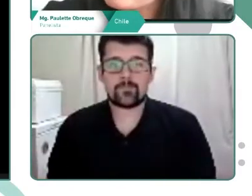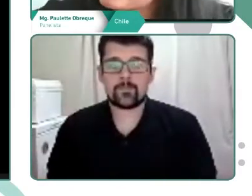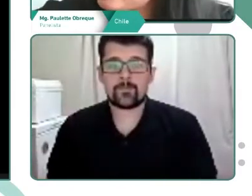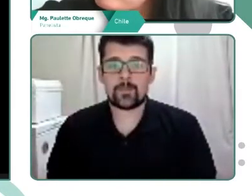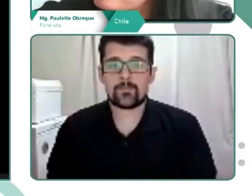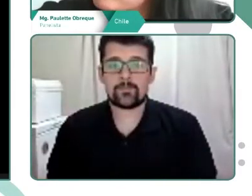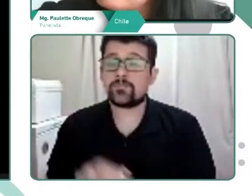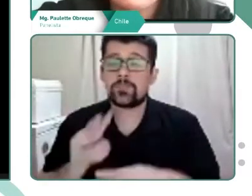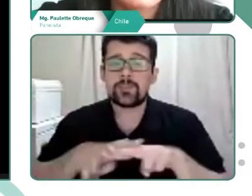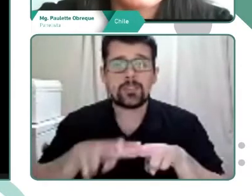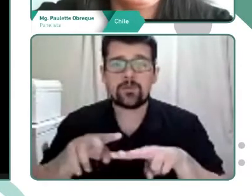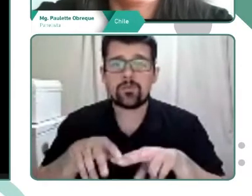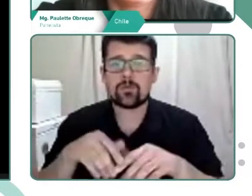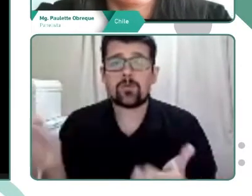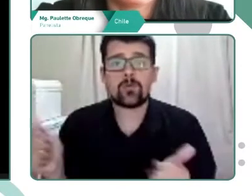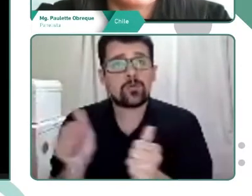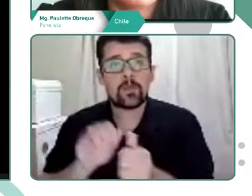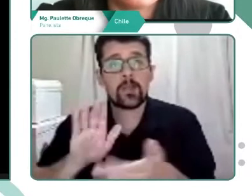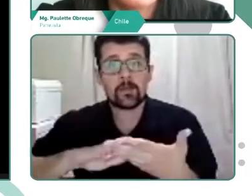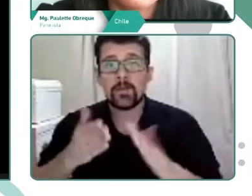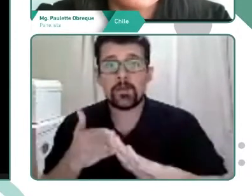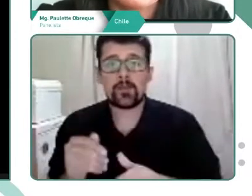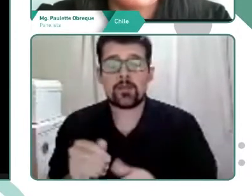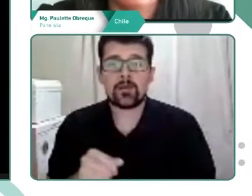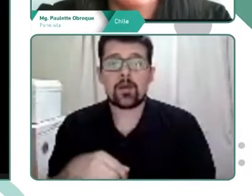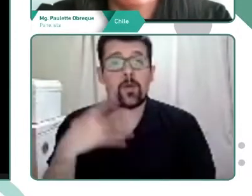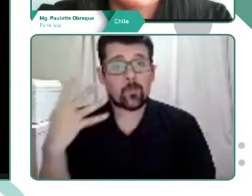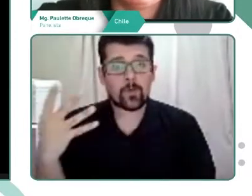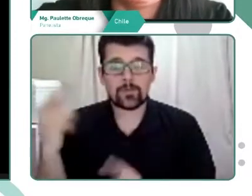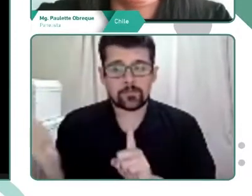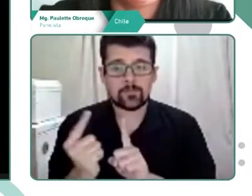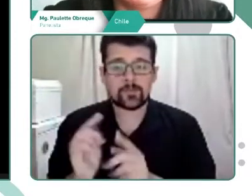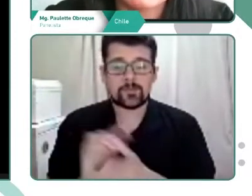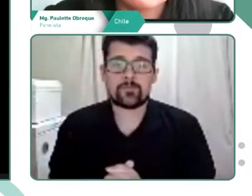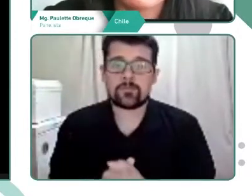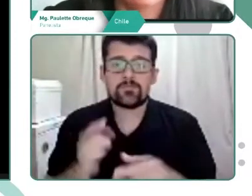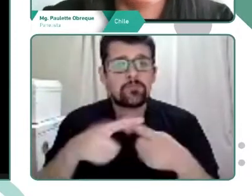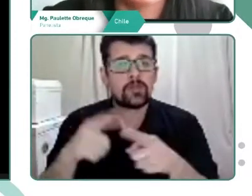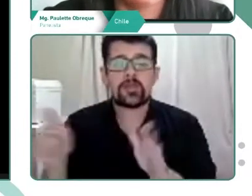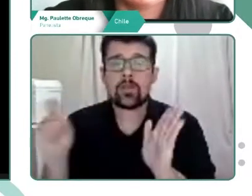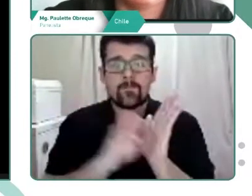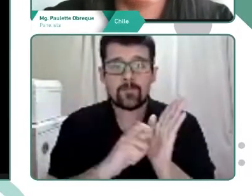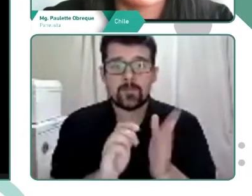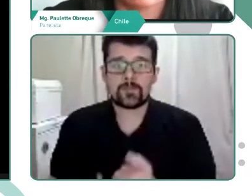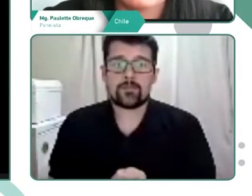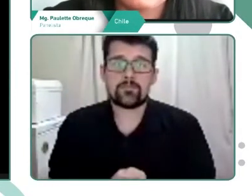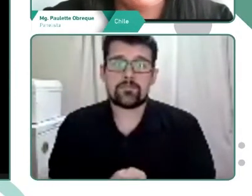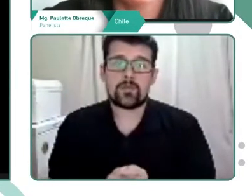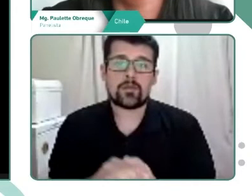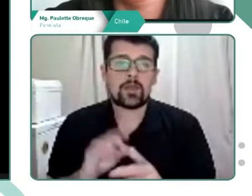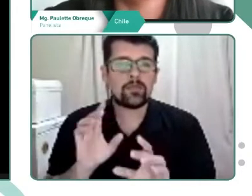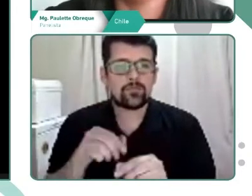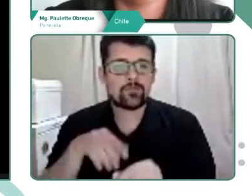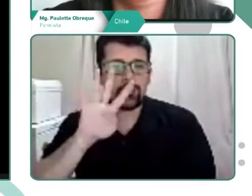Se realizaron con la comunidad escolar cuatro encuentros en distintas fechas, ¿verdad?, puntualmente en un horario